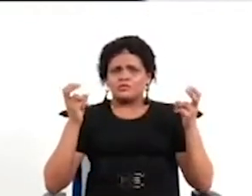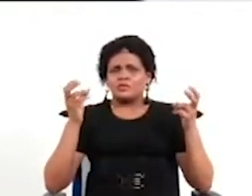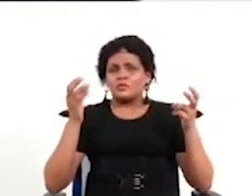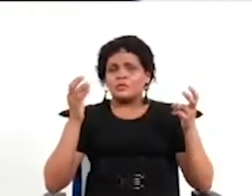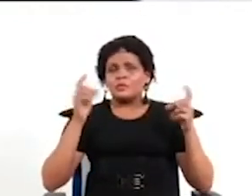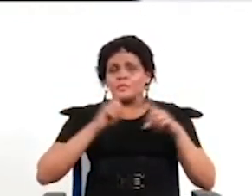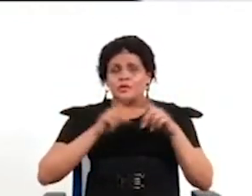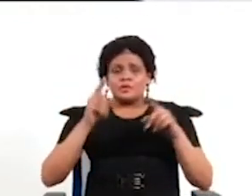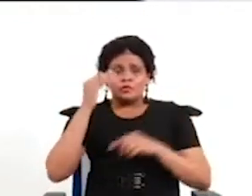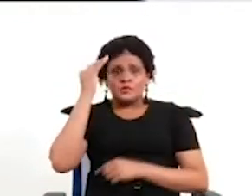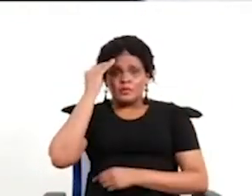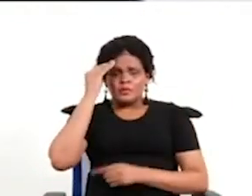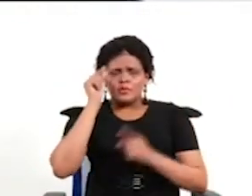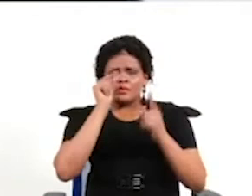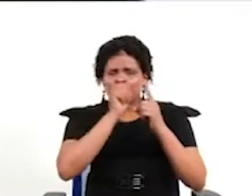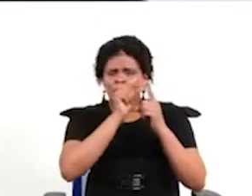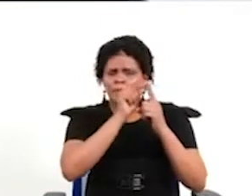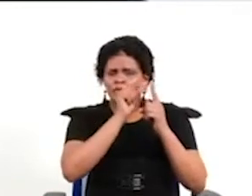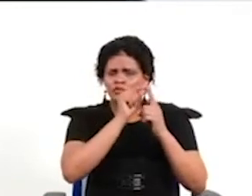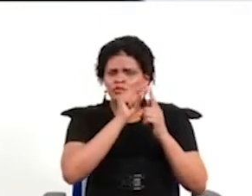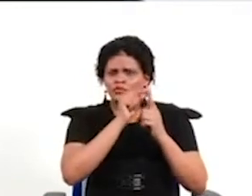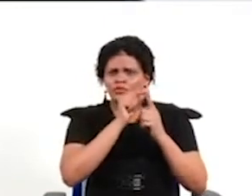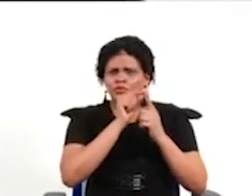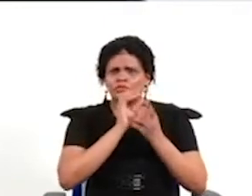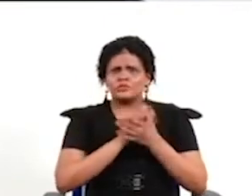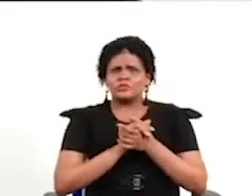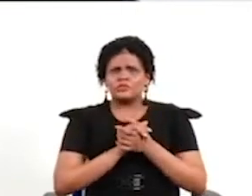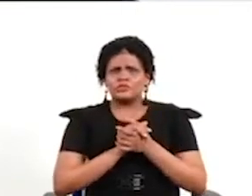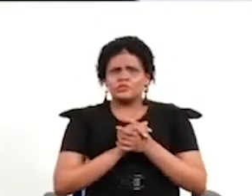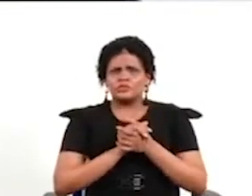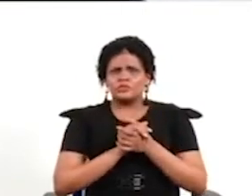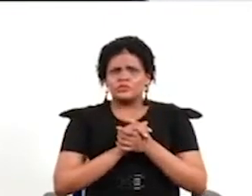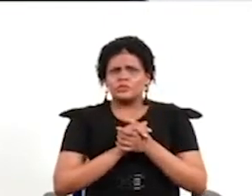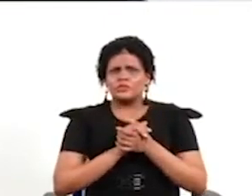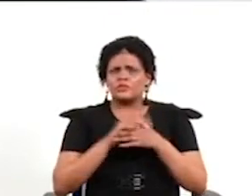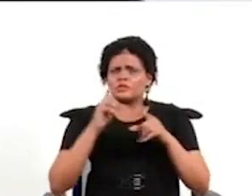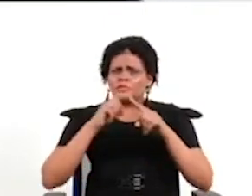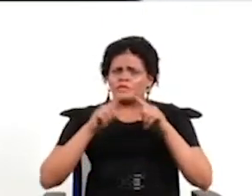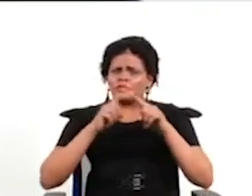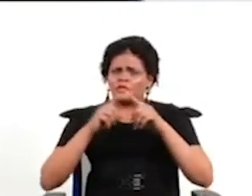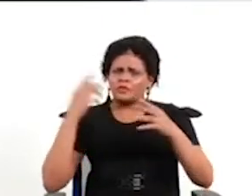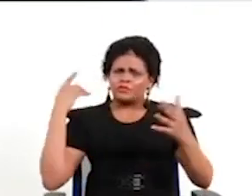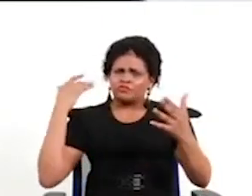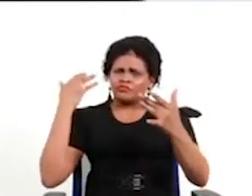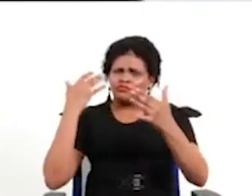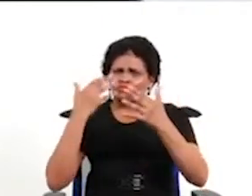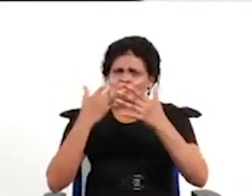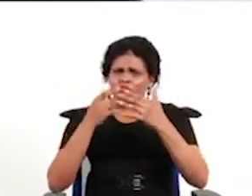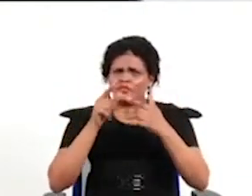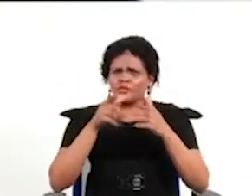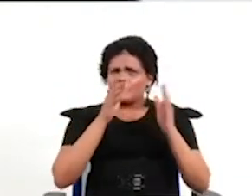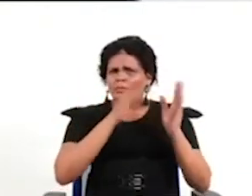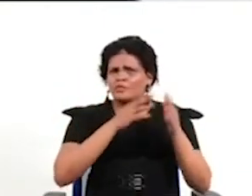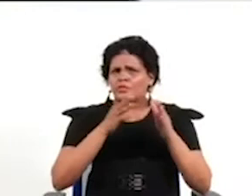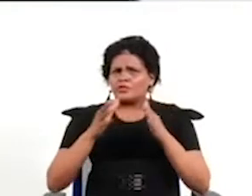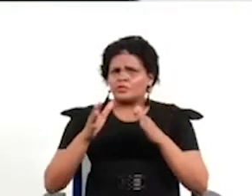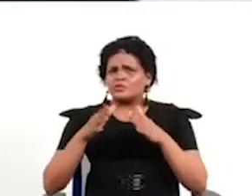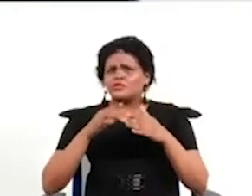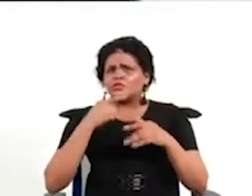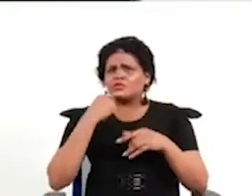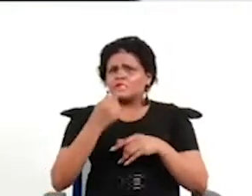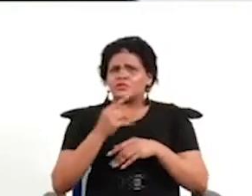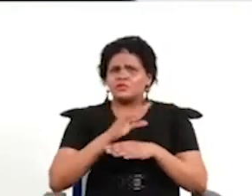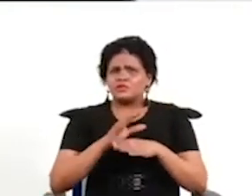también profundo y de varios años ya sobre el tema de los referéndums aplicados a escenarios de